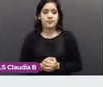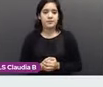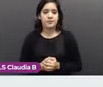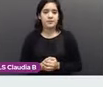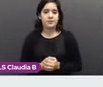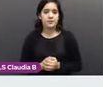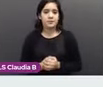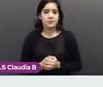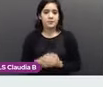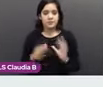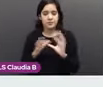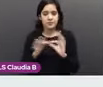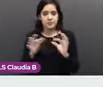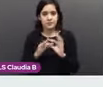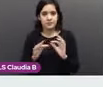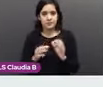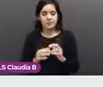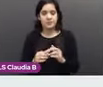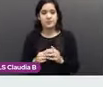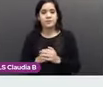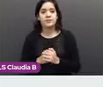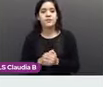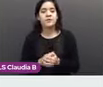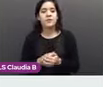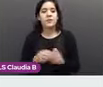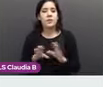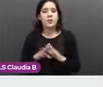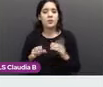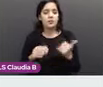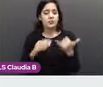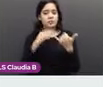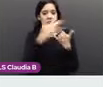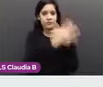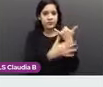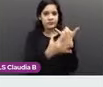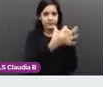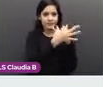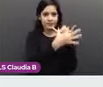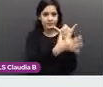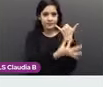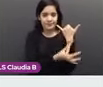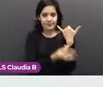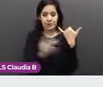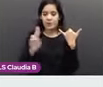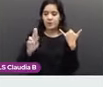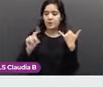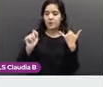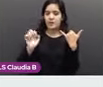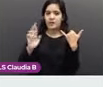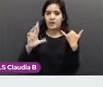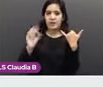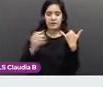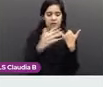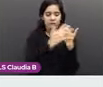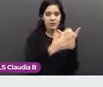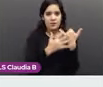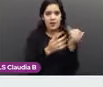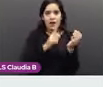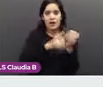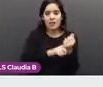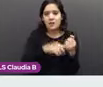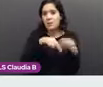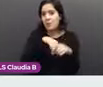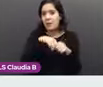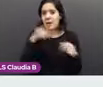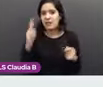La anatomía del útero. Bueno, esta va a ser una estructura hueca que va a estar formada